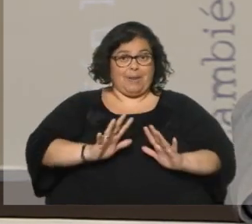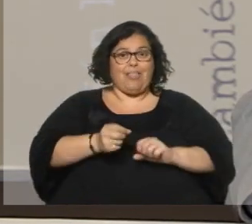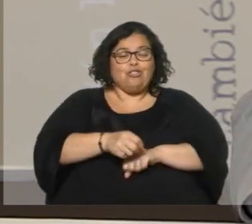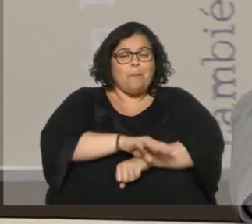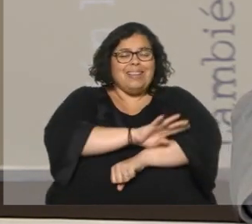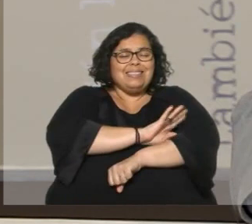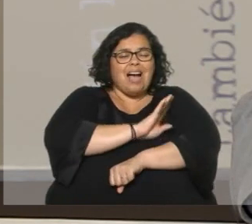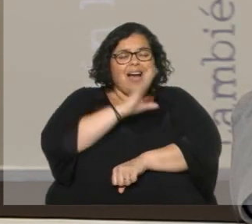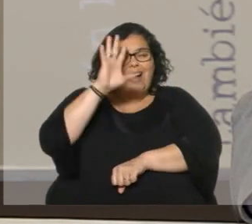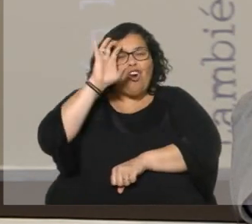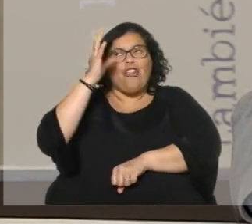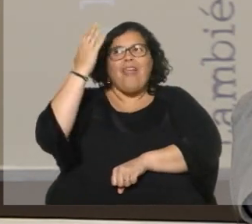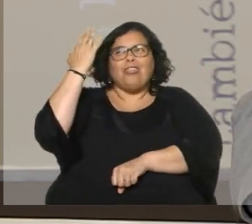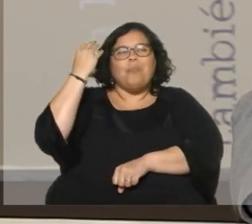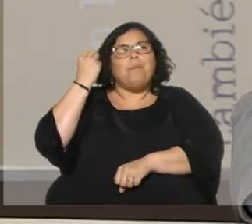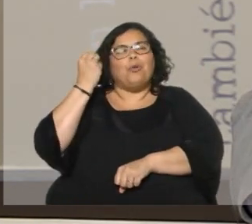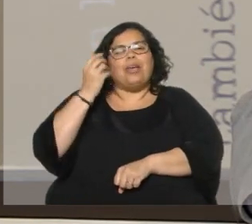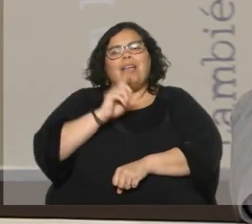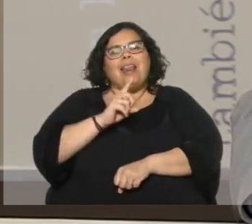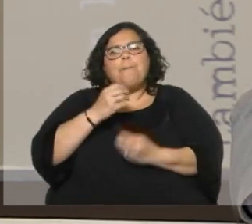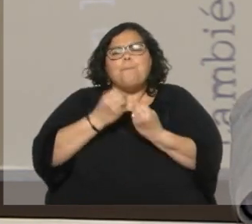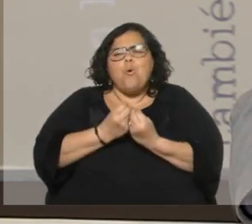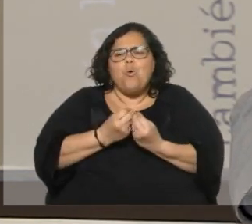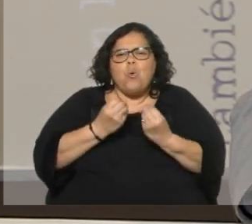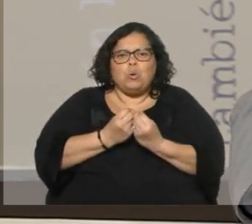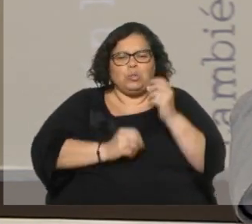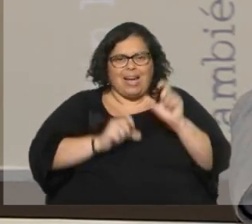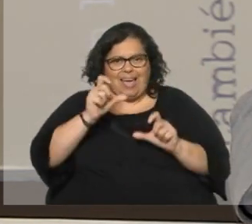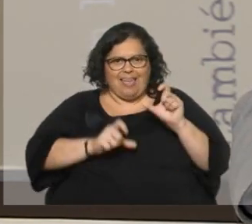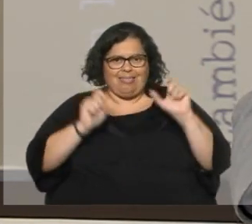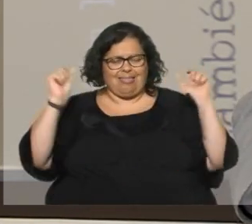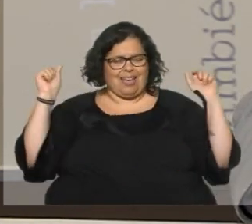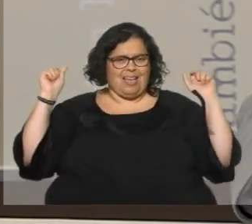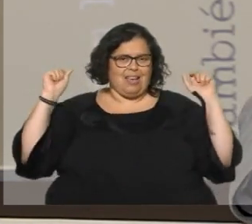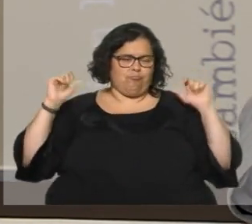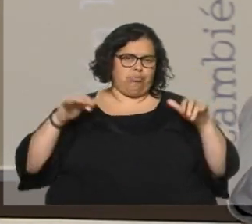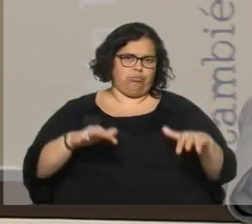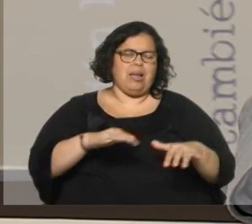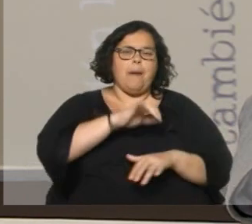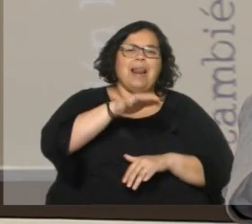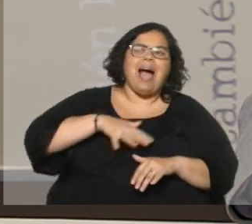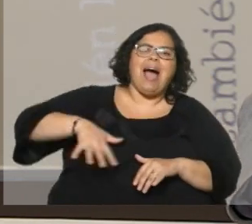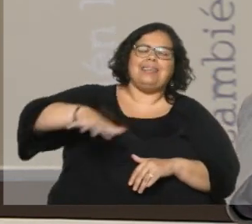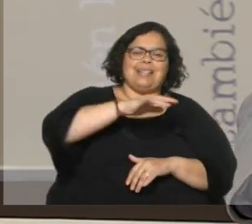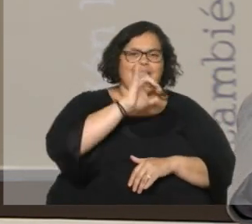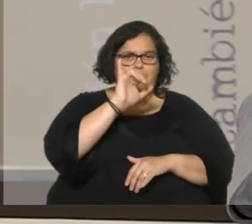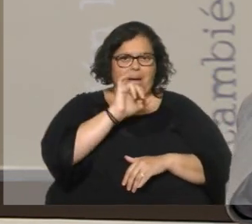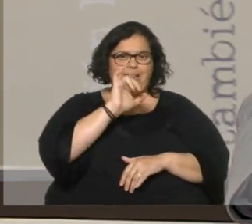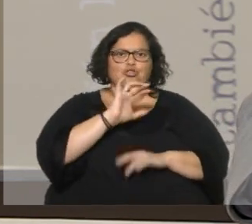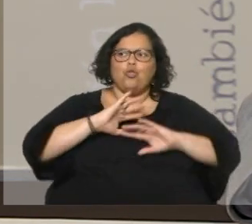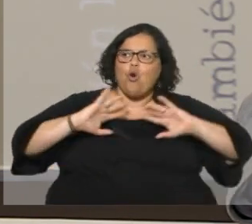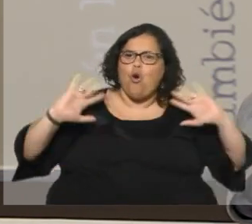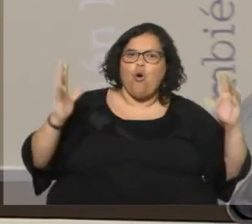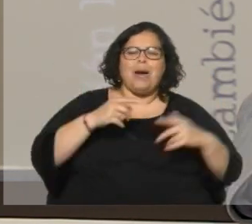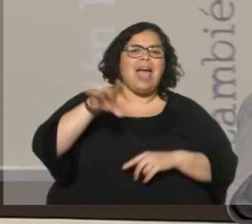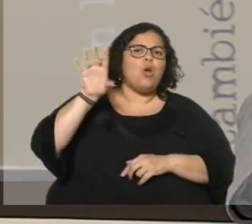acordándome, porque había mucho más allá de la multitud increíble que desbordó la Plaza de Masso y todos los alrededores para escuchar a un